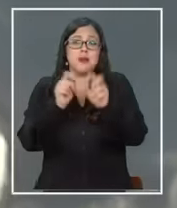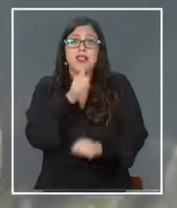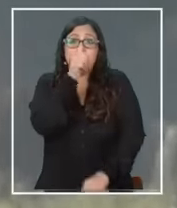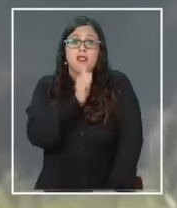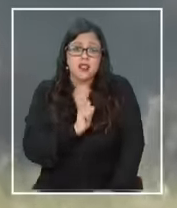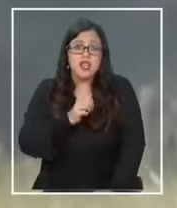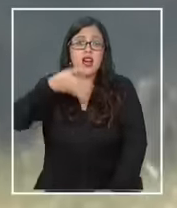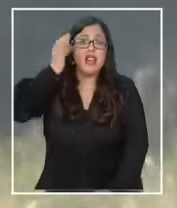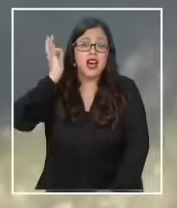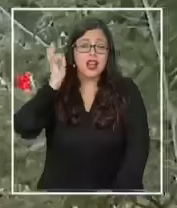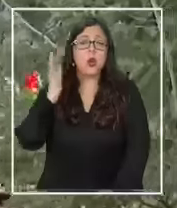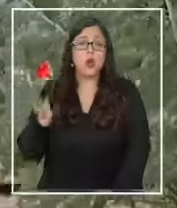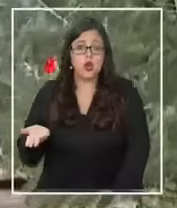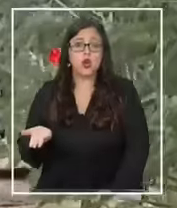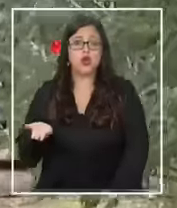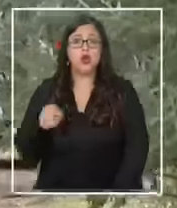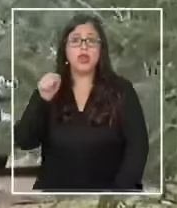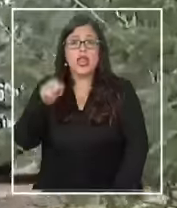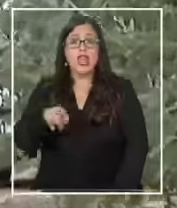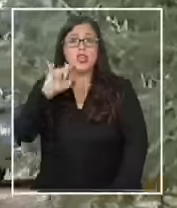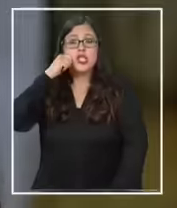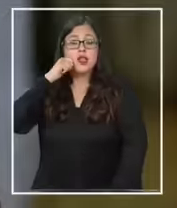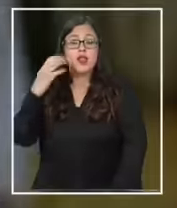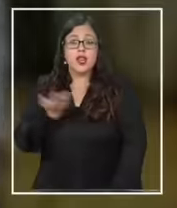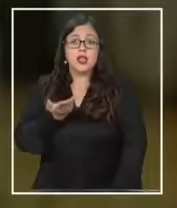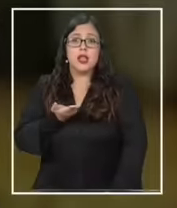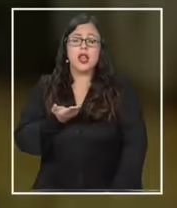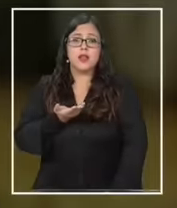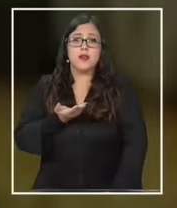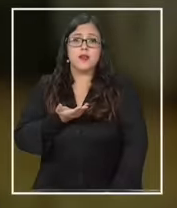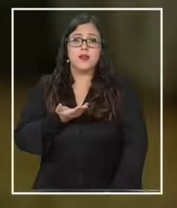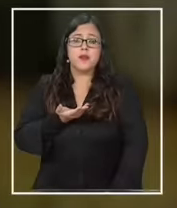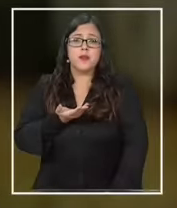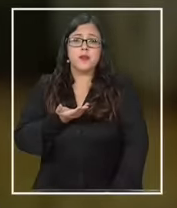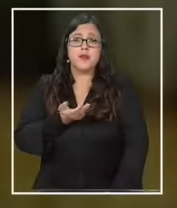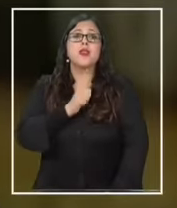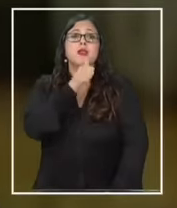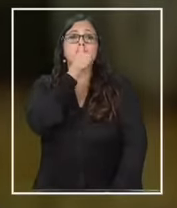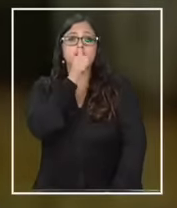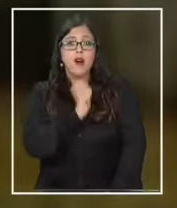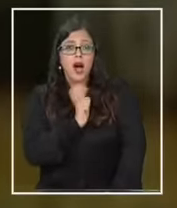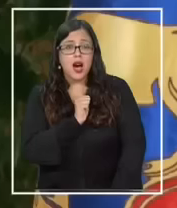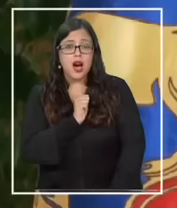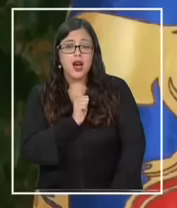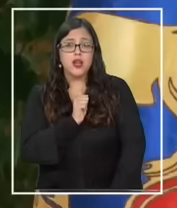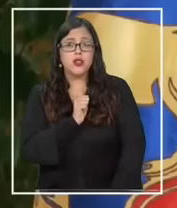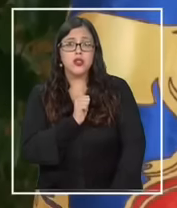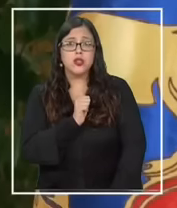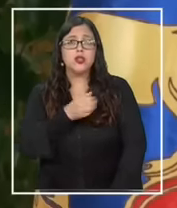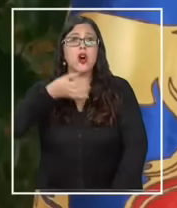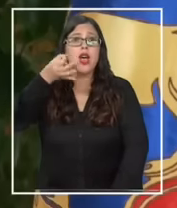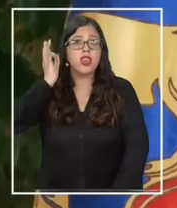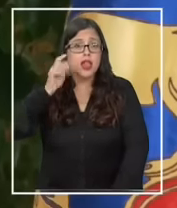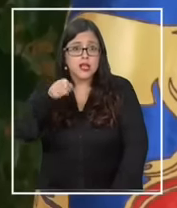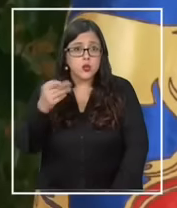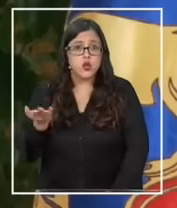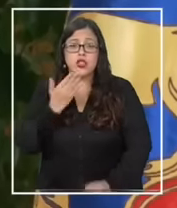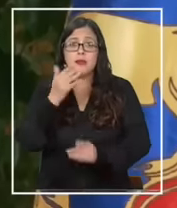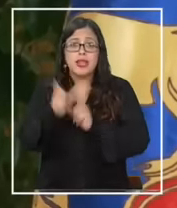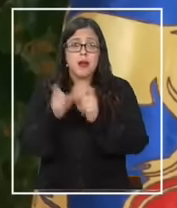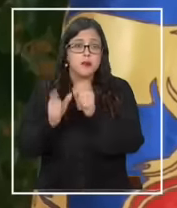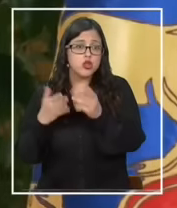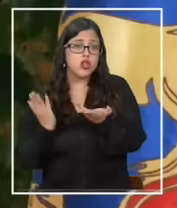privacidad de la reunión y que se entendía que esto quedaba en el secreto o en la privacidad de la reunión y de quienes